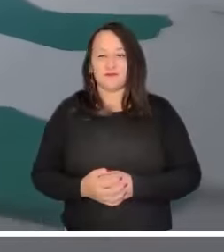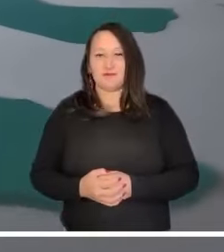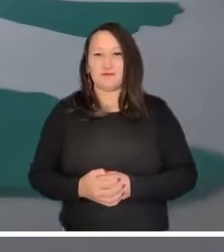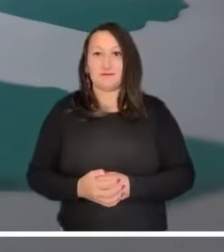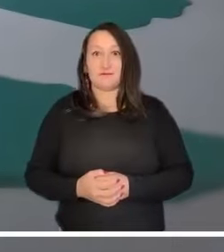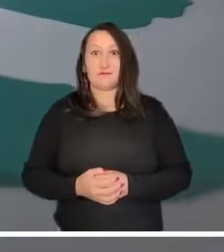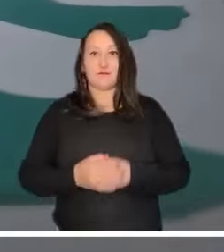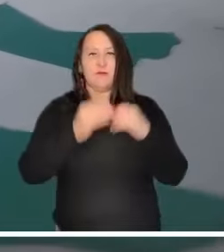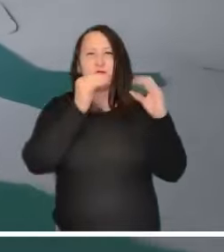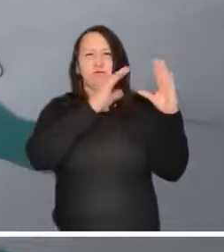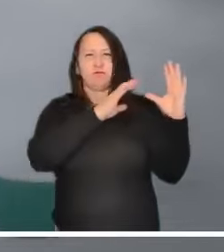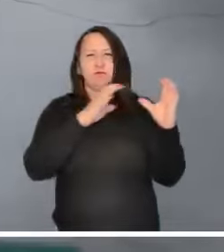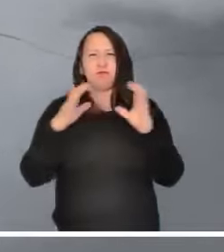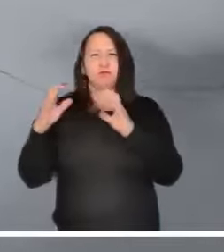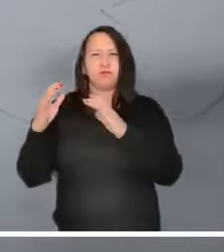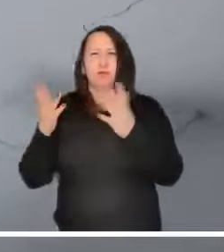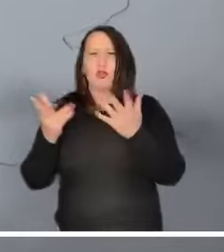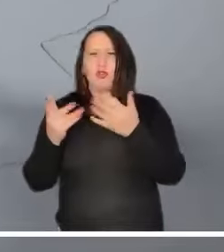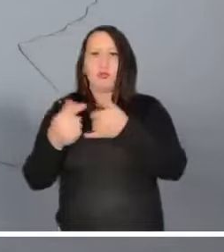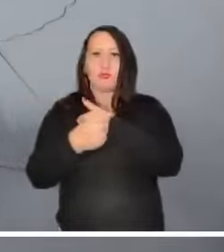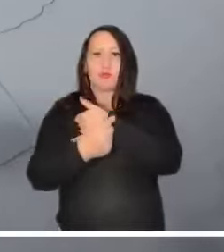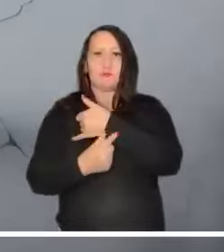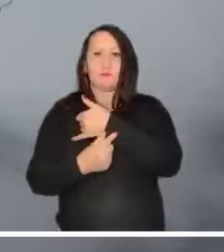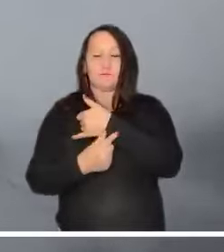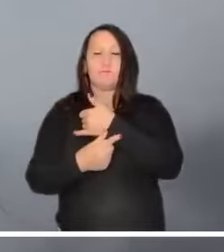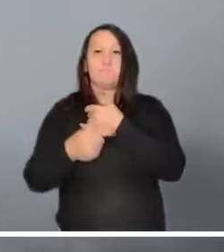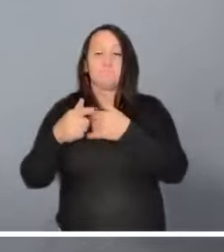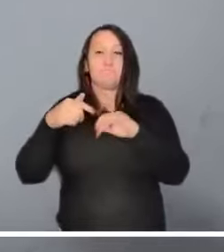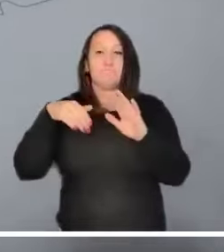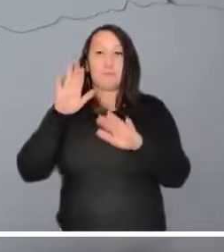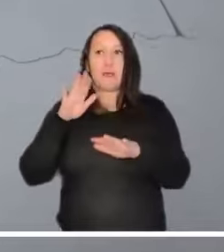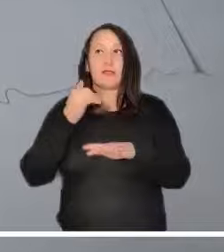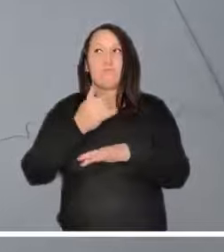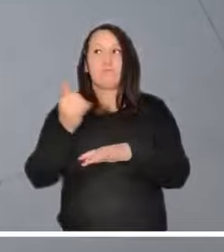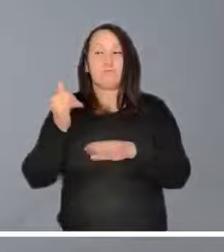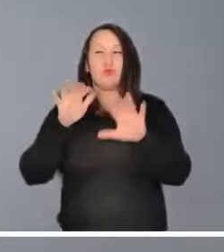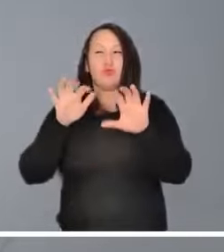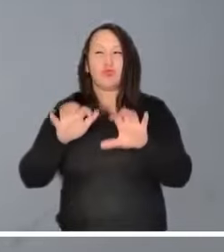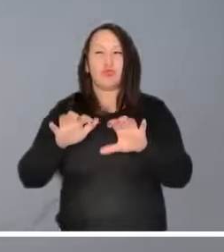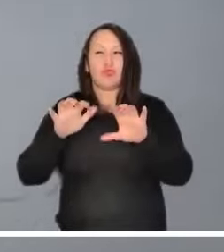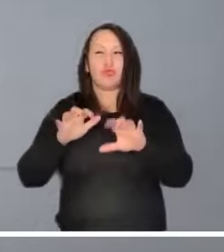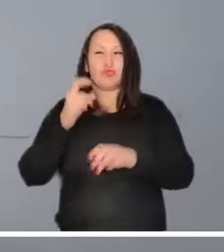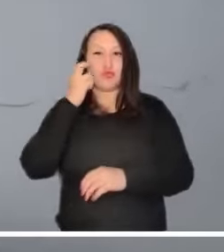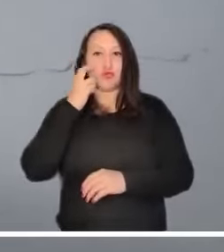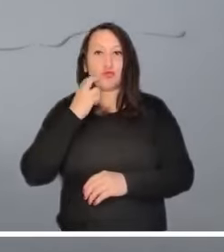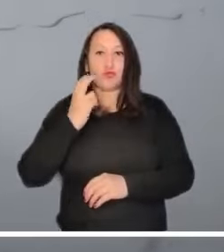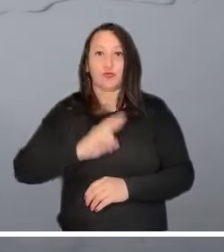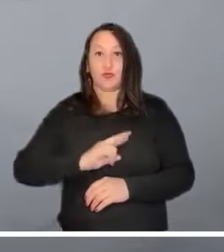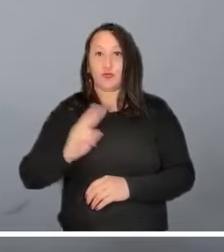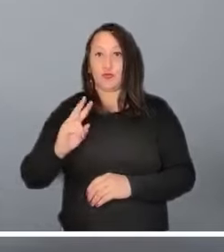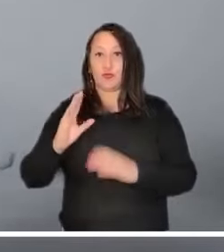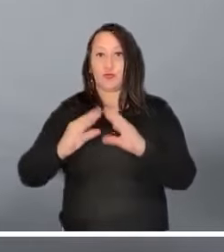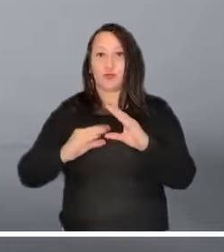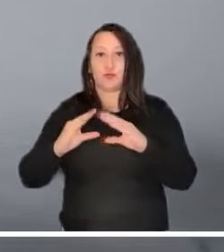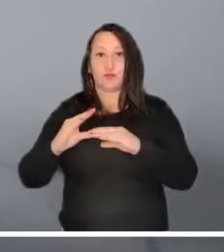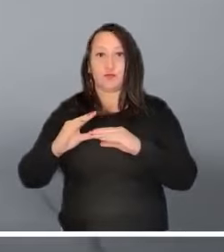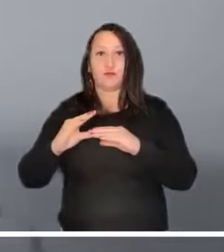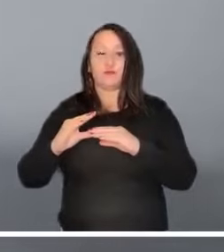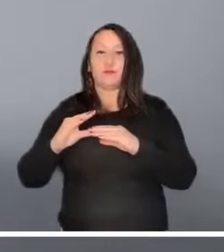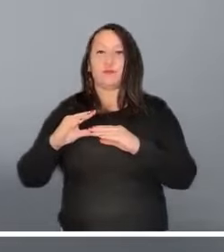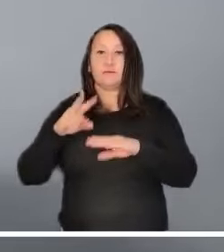Pacífico, favoreciendo la aparición de lluvias en Chocó, Valle del Cauca, Cauca y el centro de Nariño.